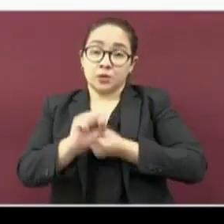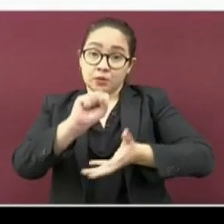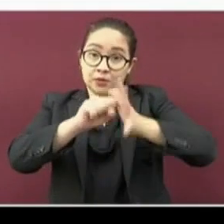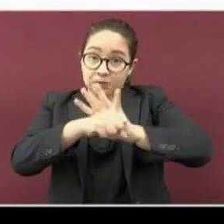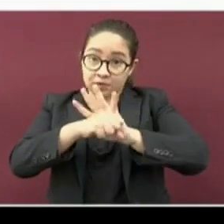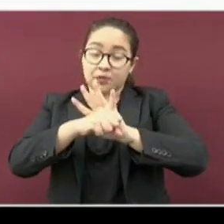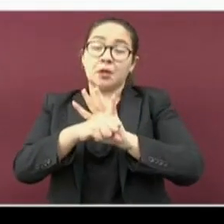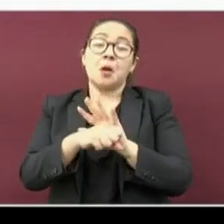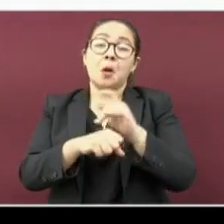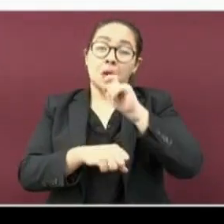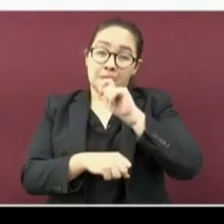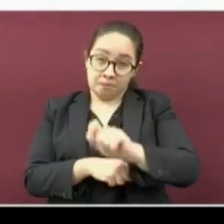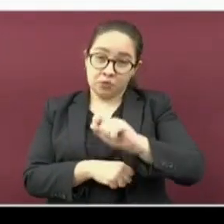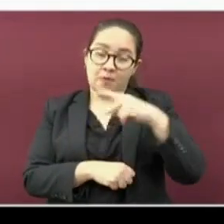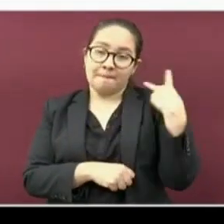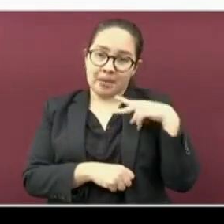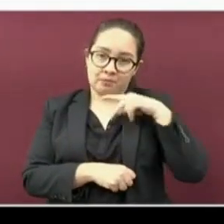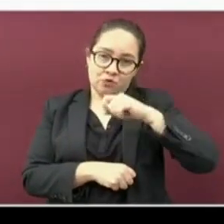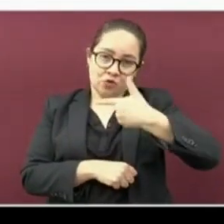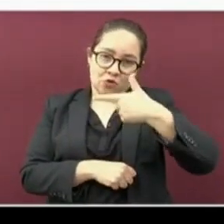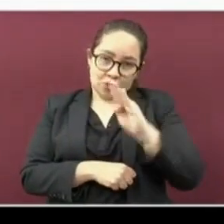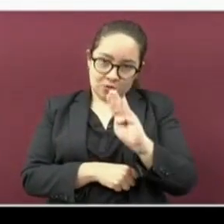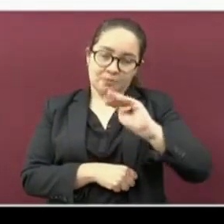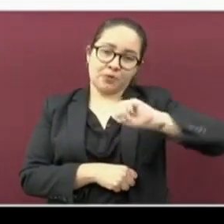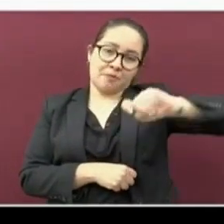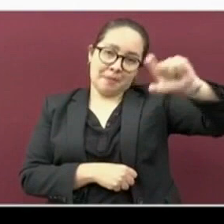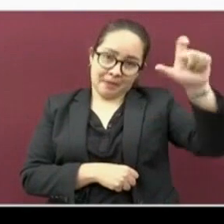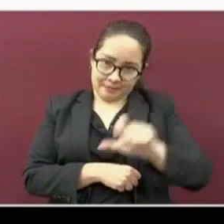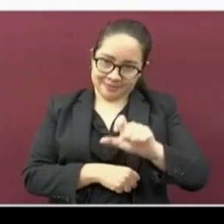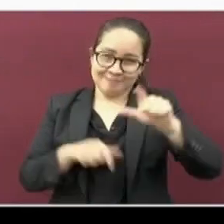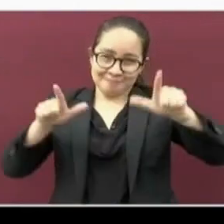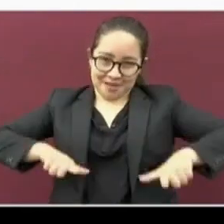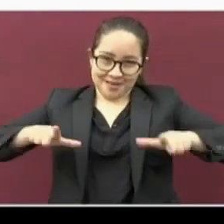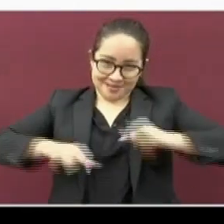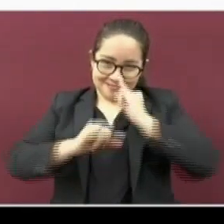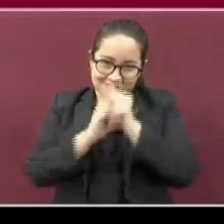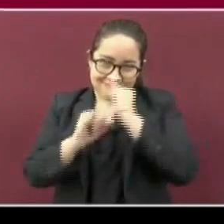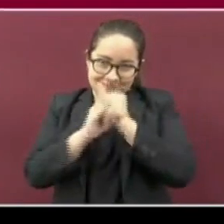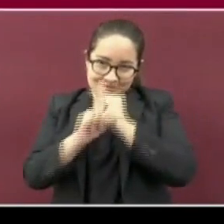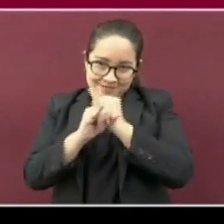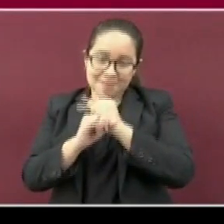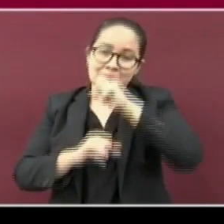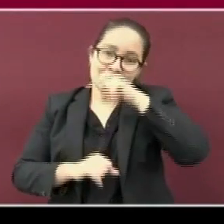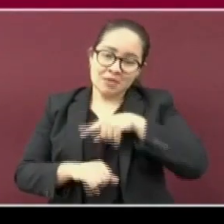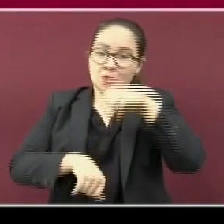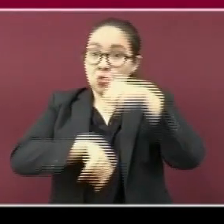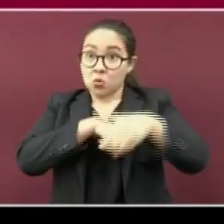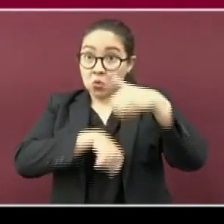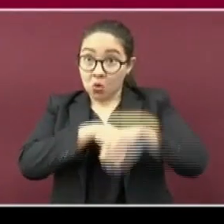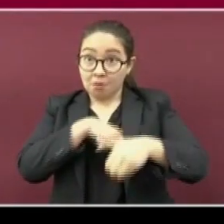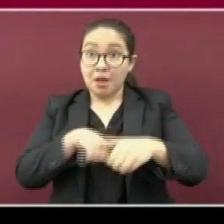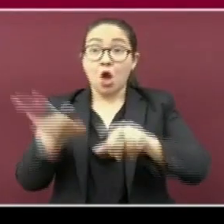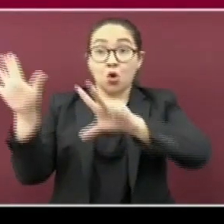.veracruz.gob.mx y el número 800